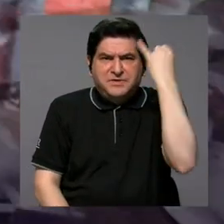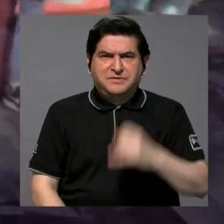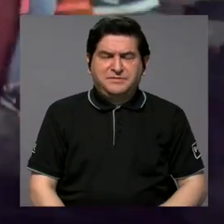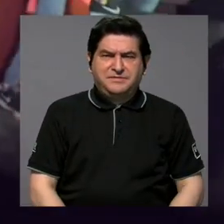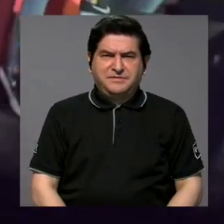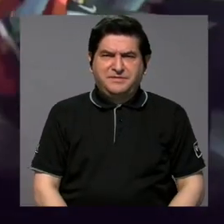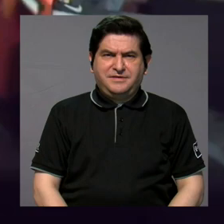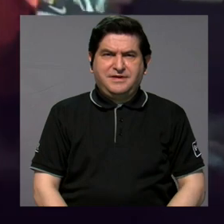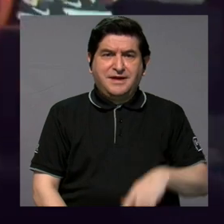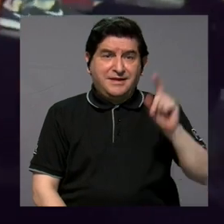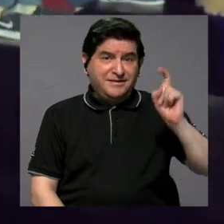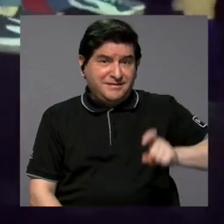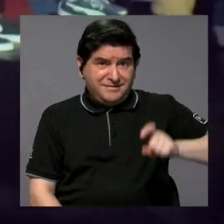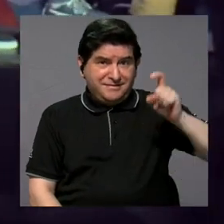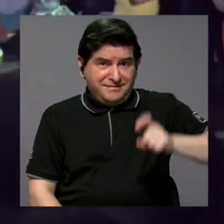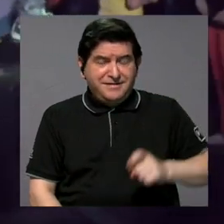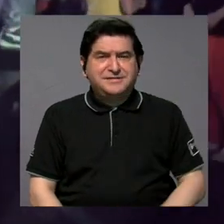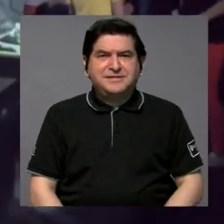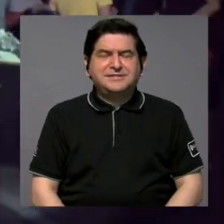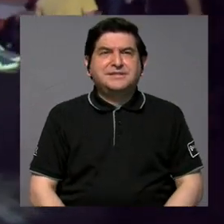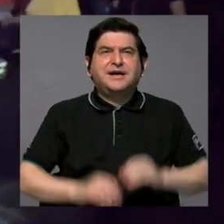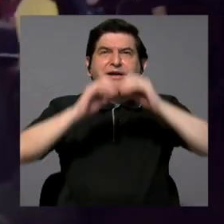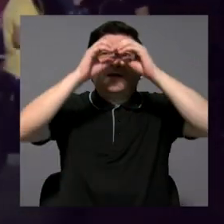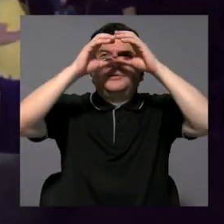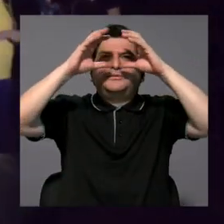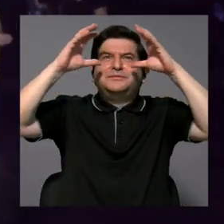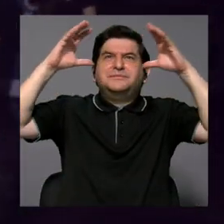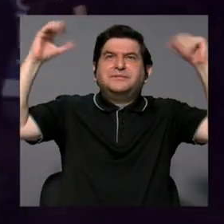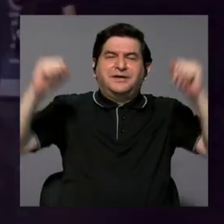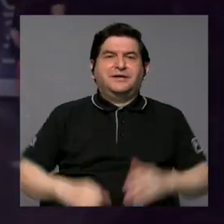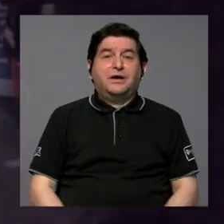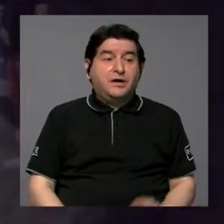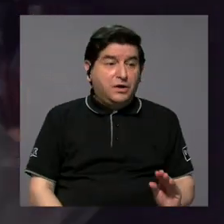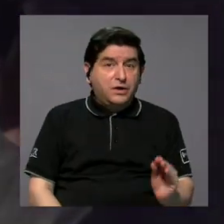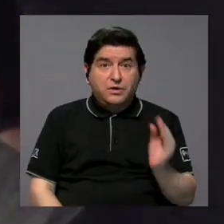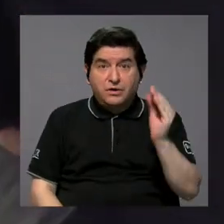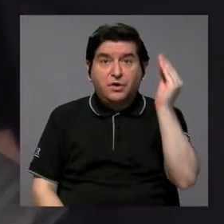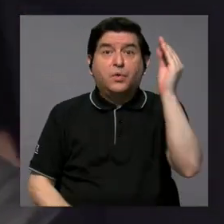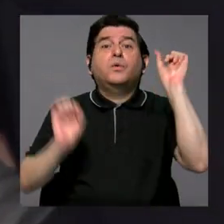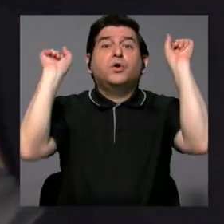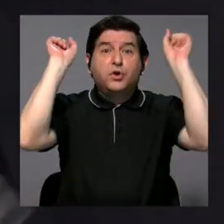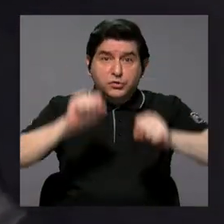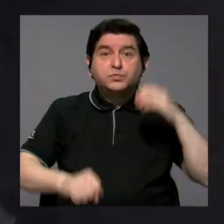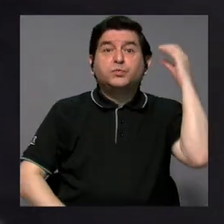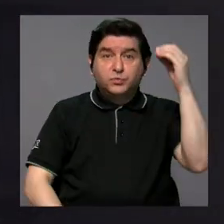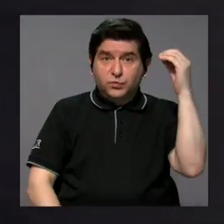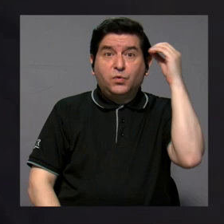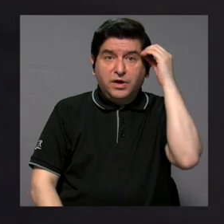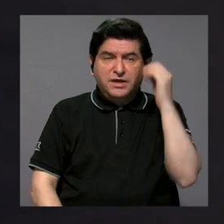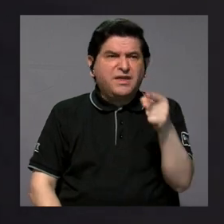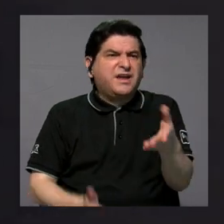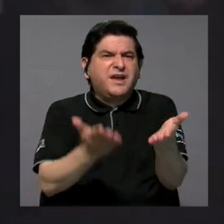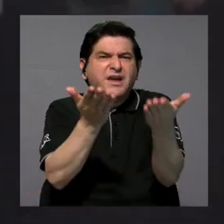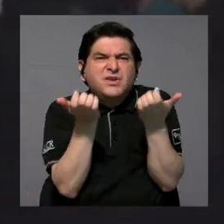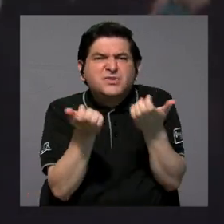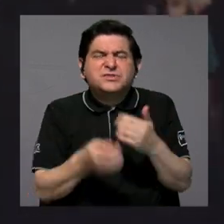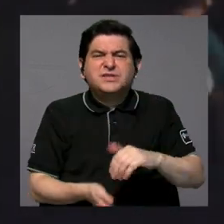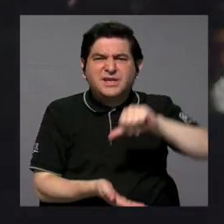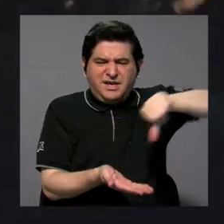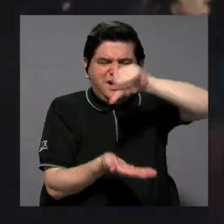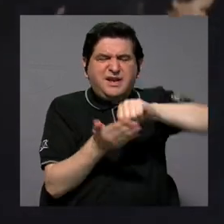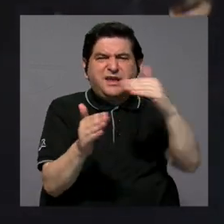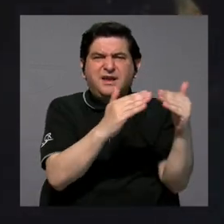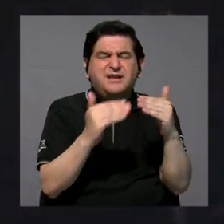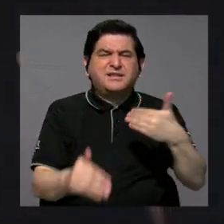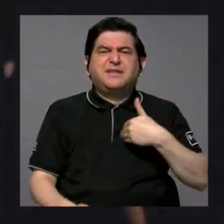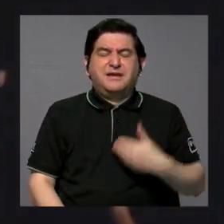un imaginario, una idea de que los chicos y las chicas puedan opinar qué es lo que quisieran tener en el Centro Cívico,